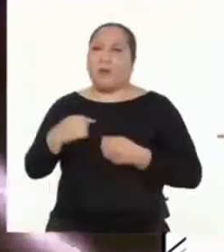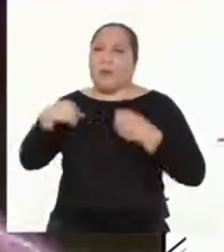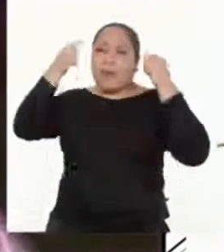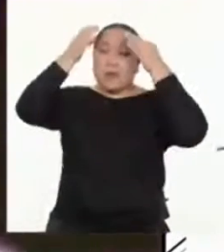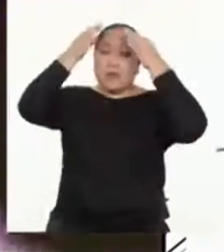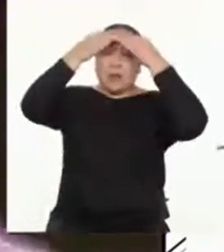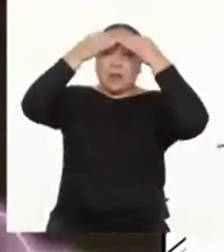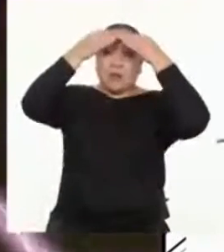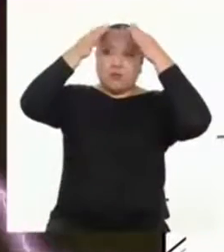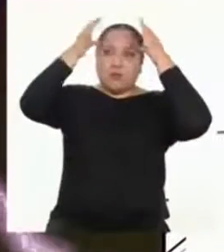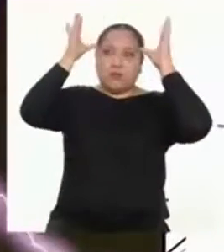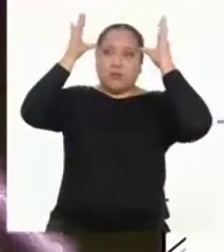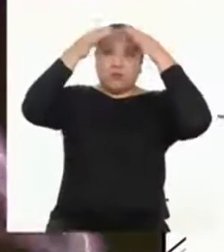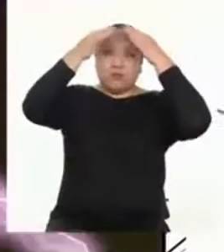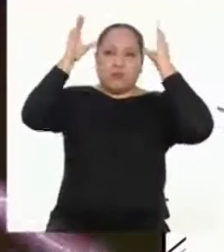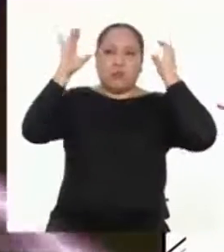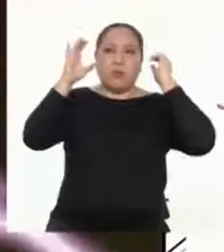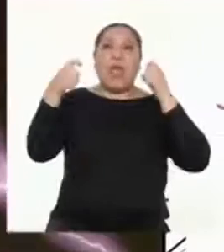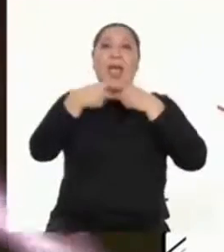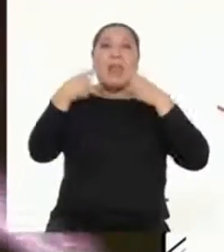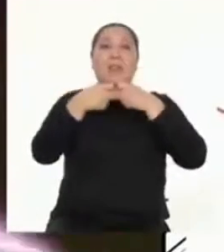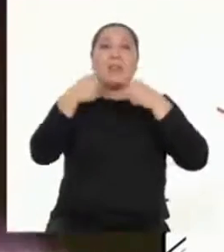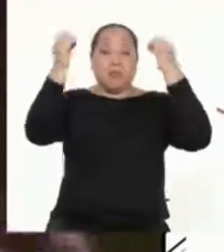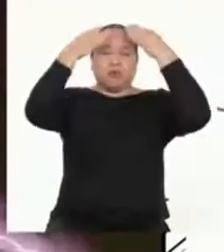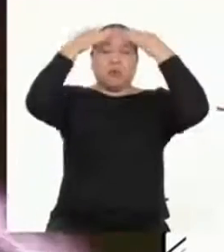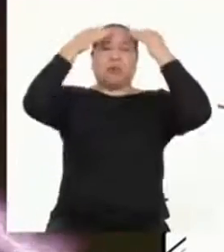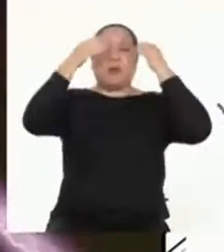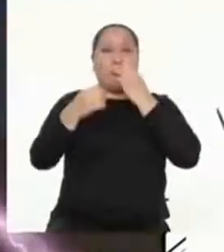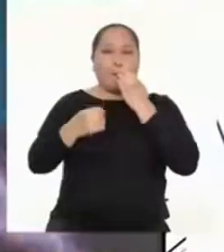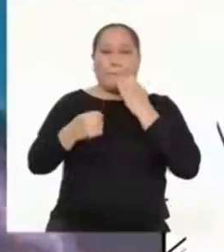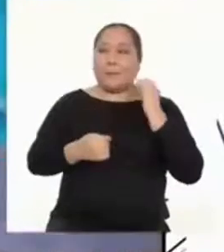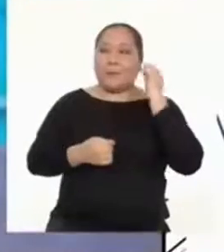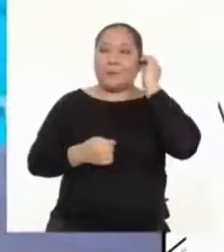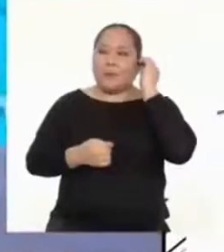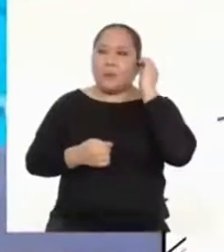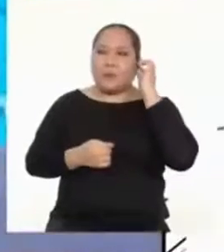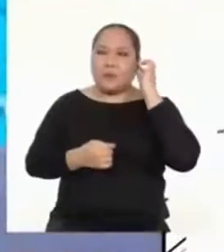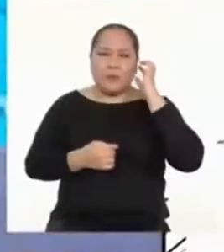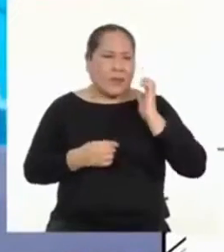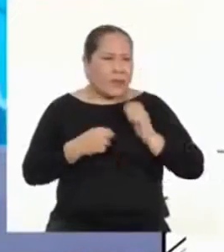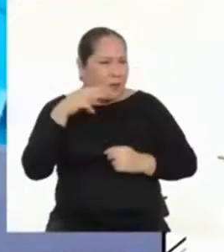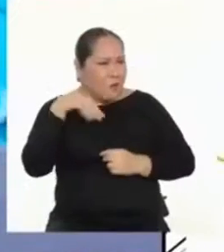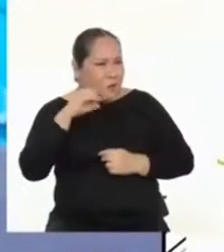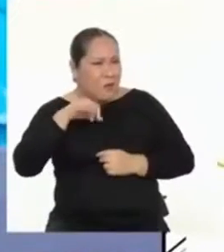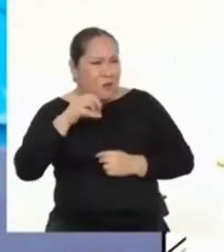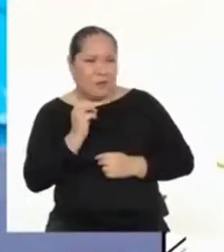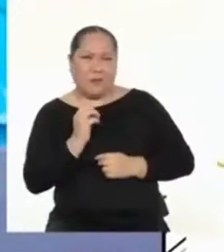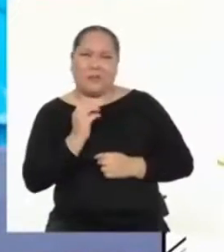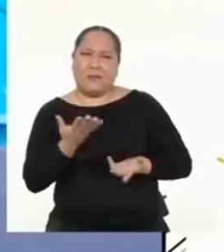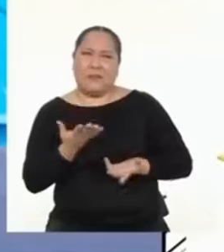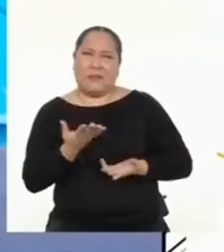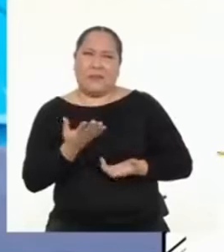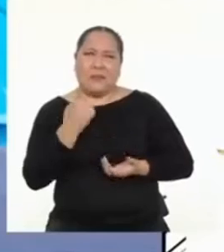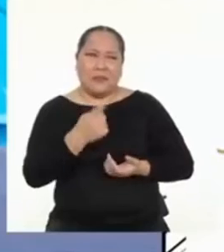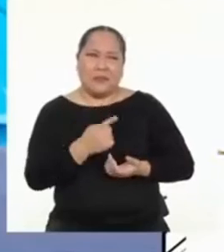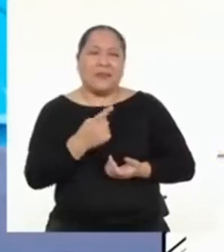mi cerebro crezca por electroestimulación. ¿No es obvio? Moyo, creo que es hora de